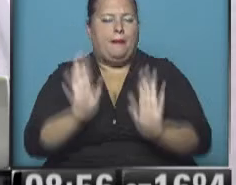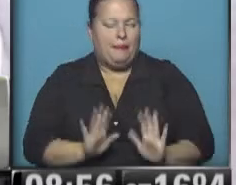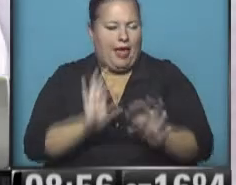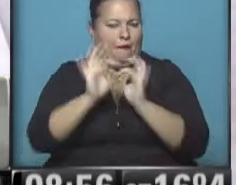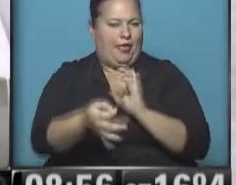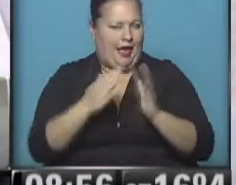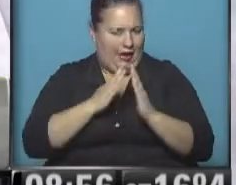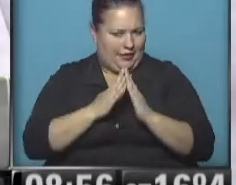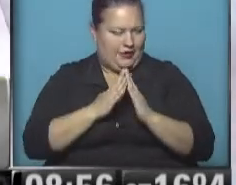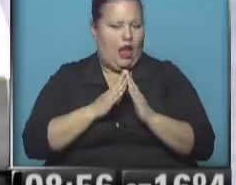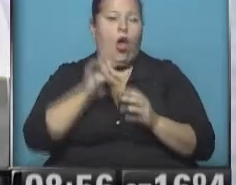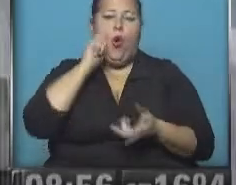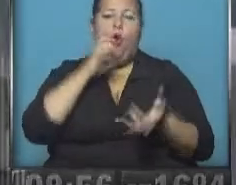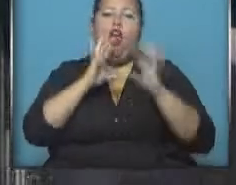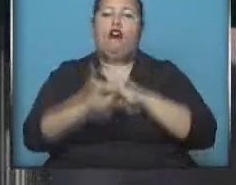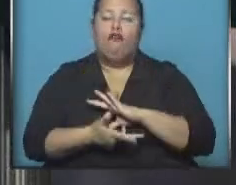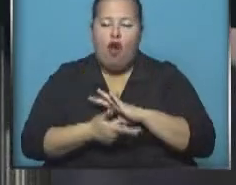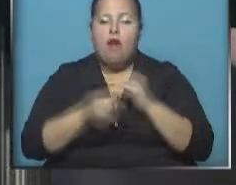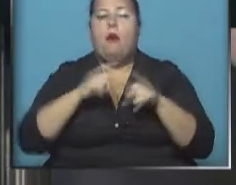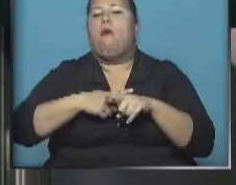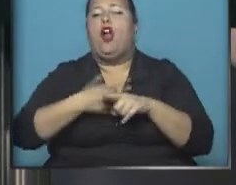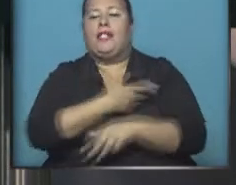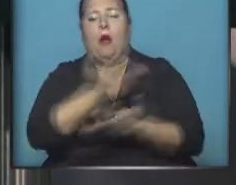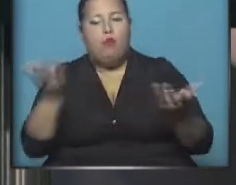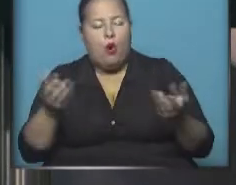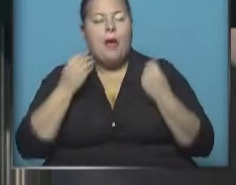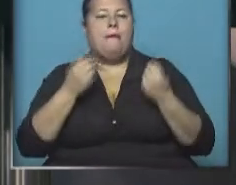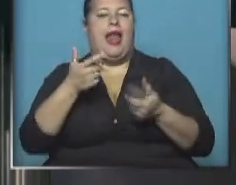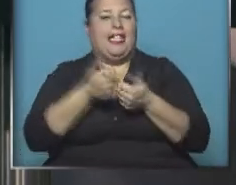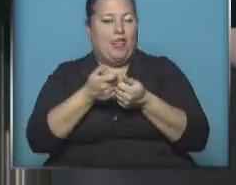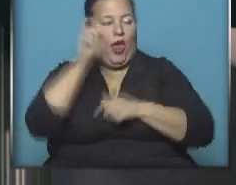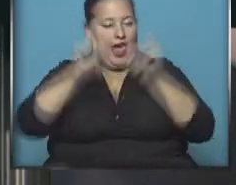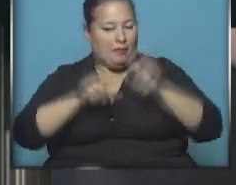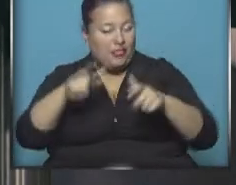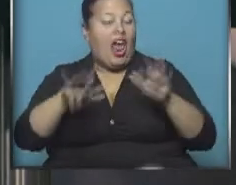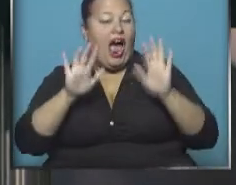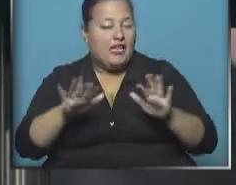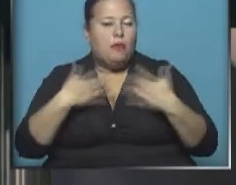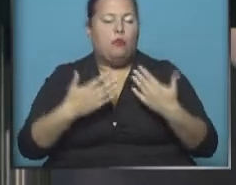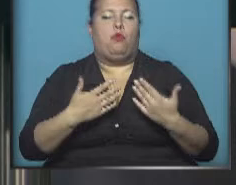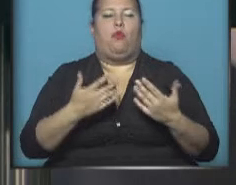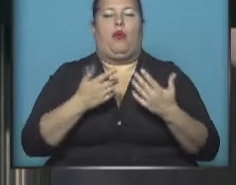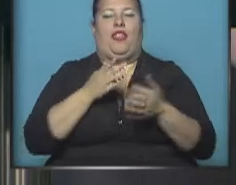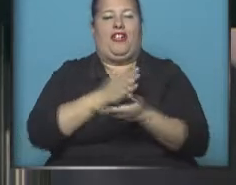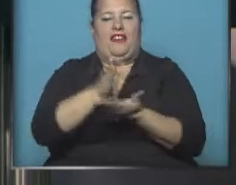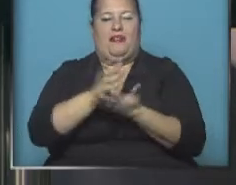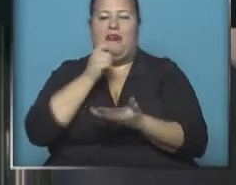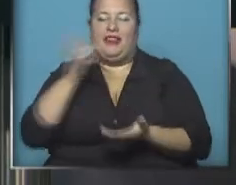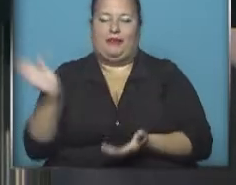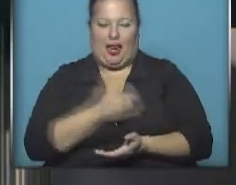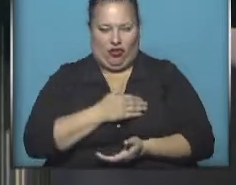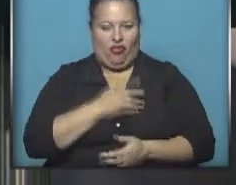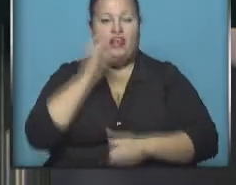más cercanos. Una excelente forma de acercar una política pública a los celulares de la gente y que de esta manera estén mucho más accesibles para todos.